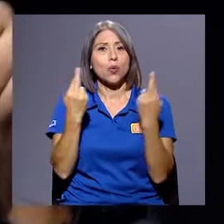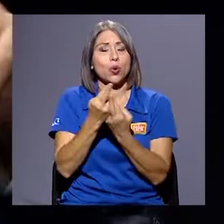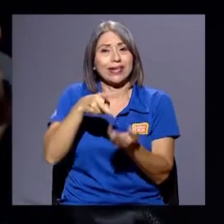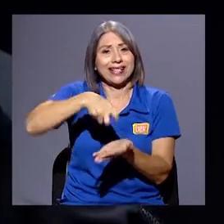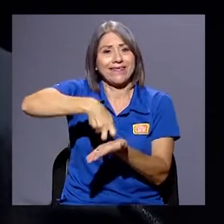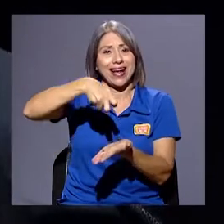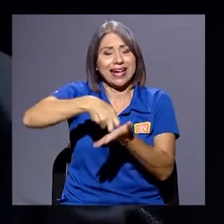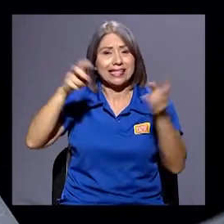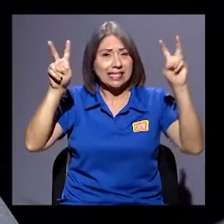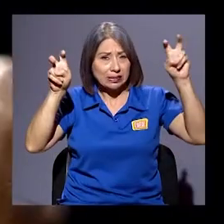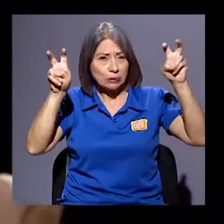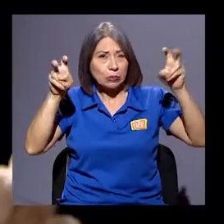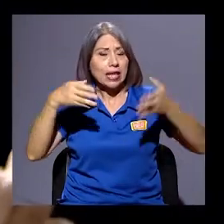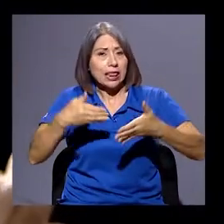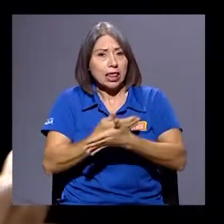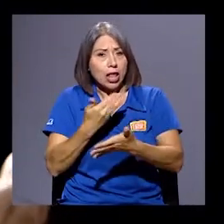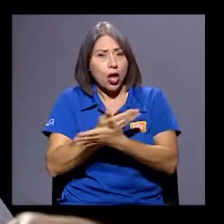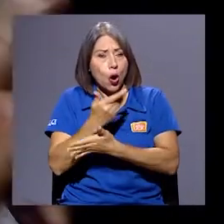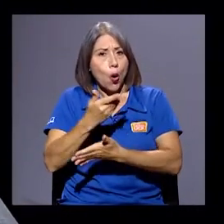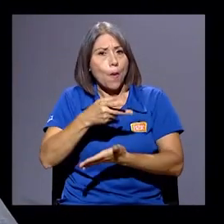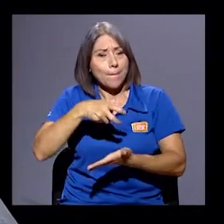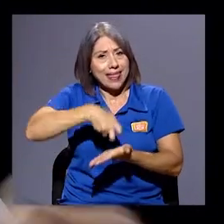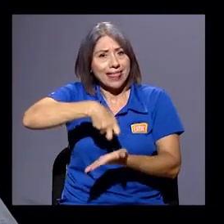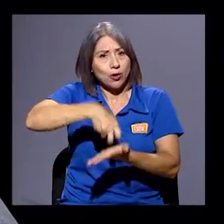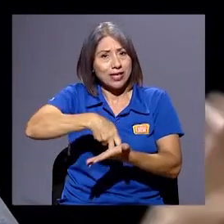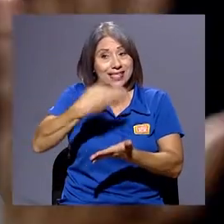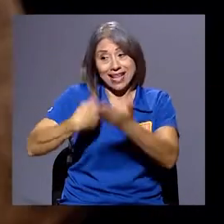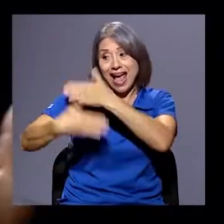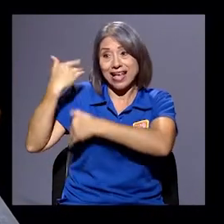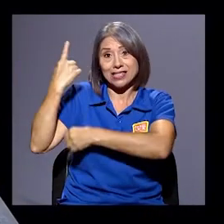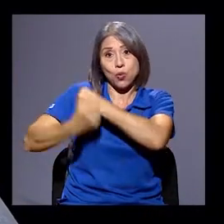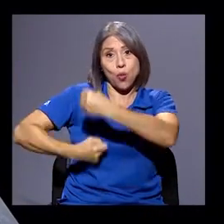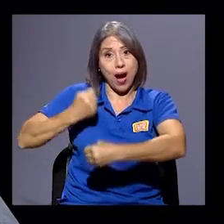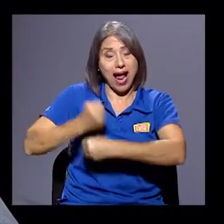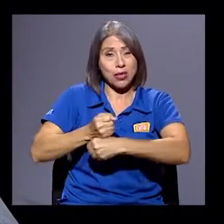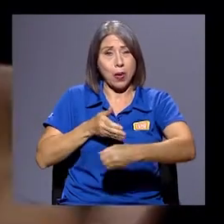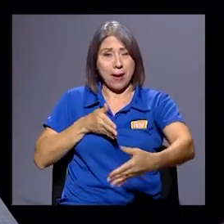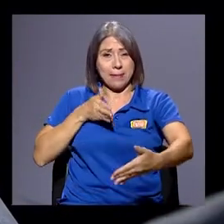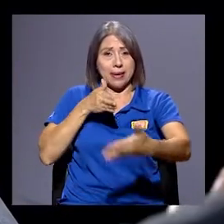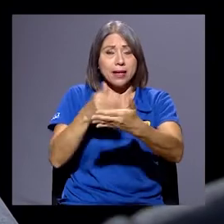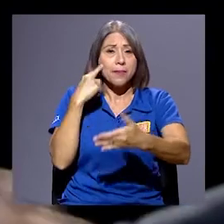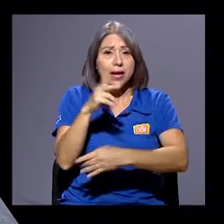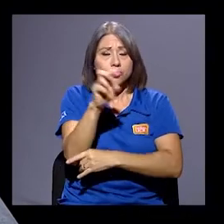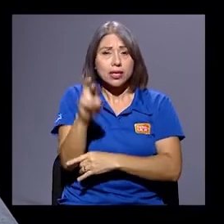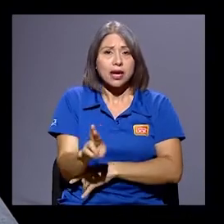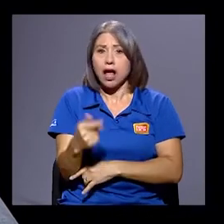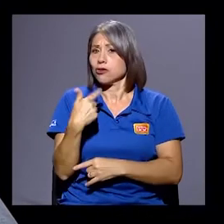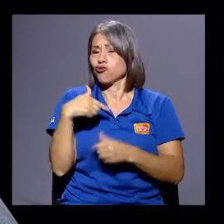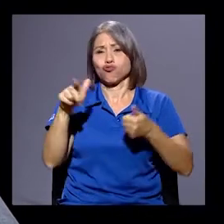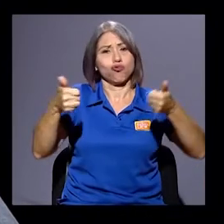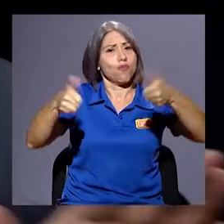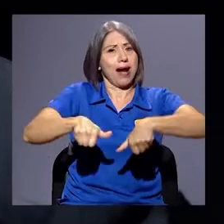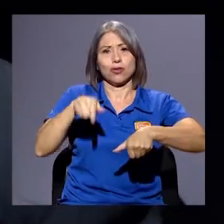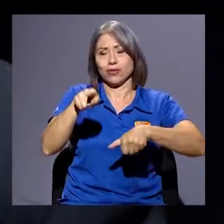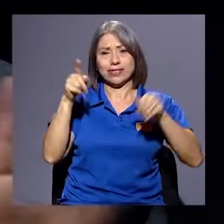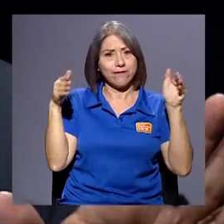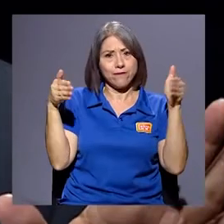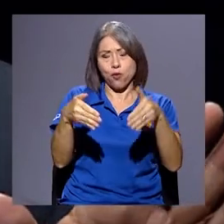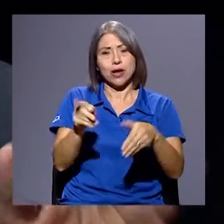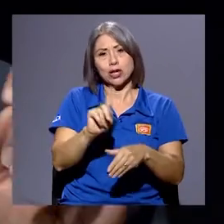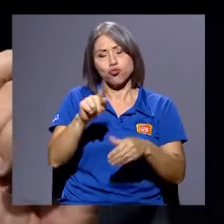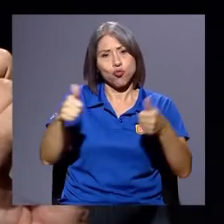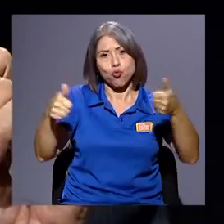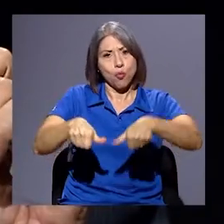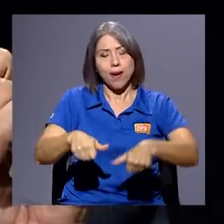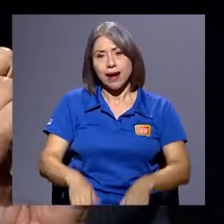de esos comillas neopentecostales que hace un año eran una amenaza total para Costa Rica. Yo no comparto para nada ese enfoque, no lo comparto.